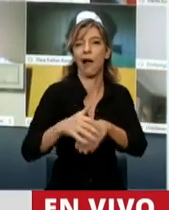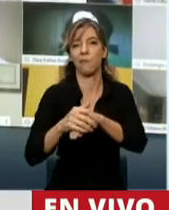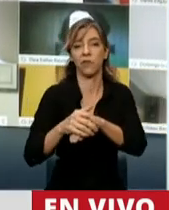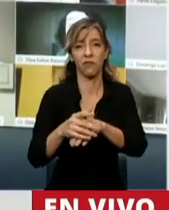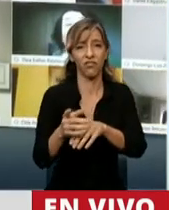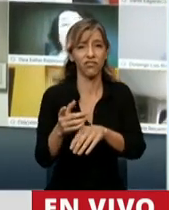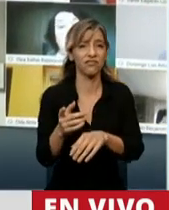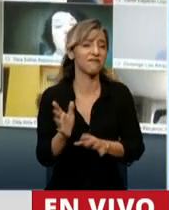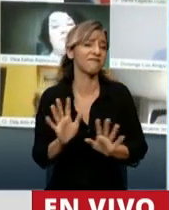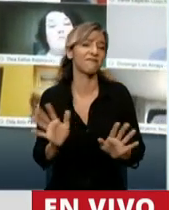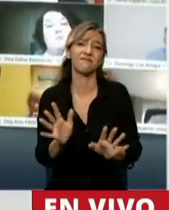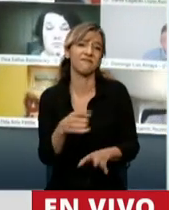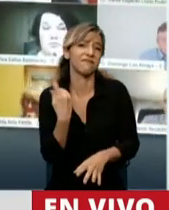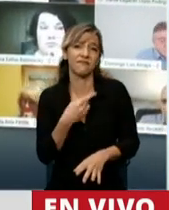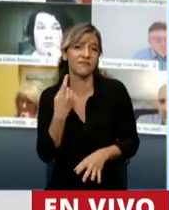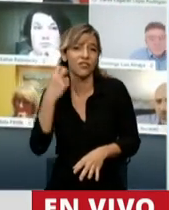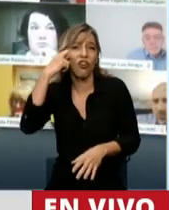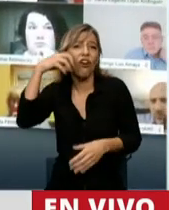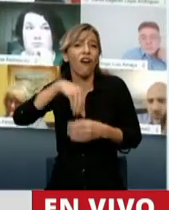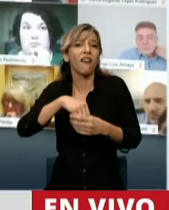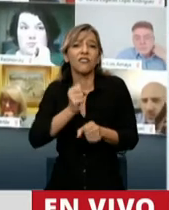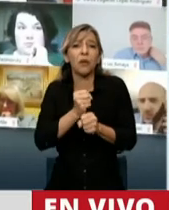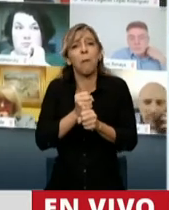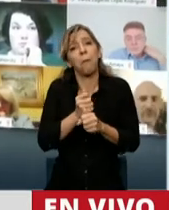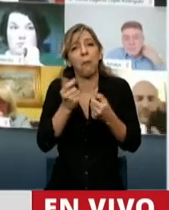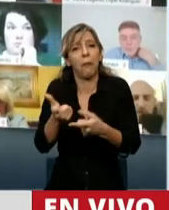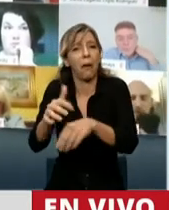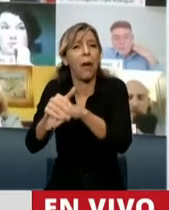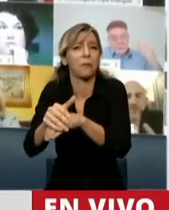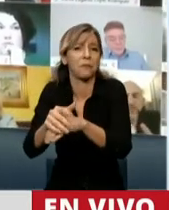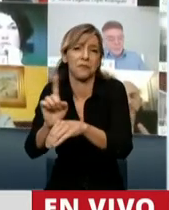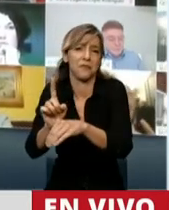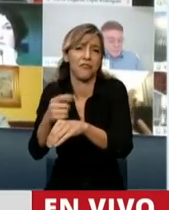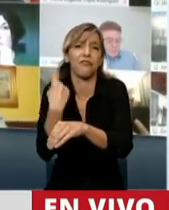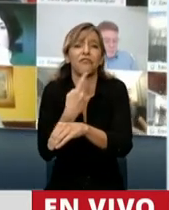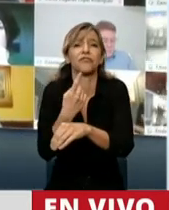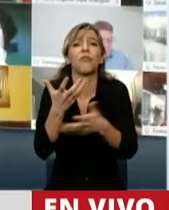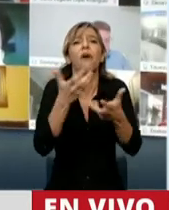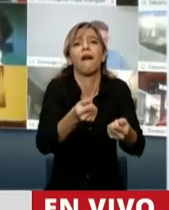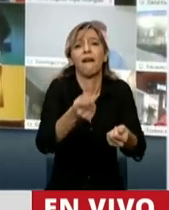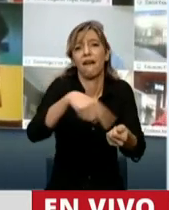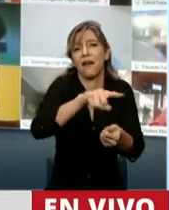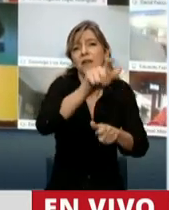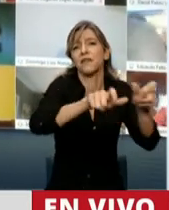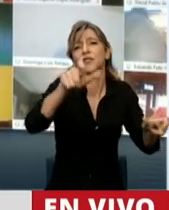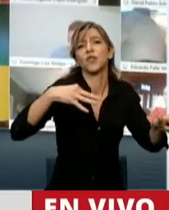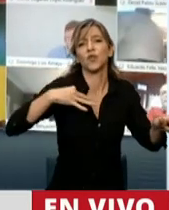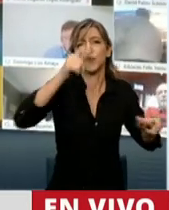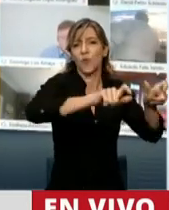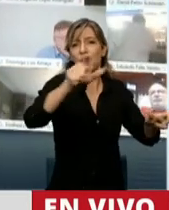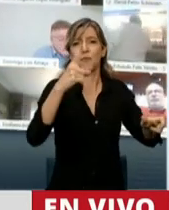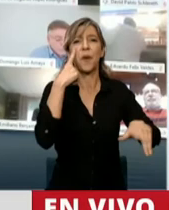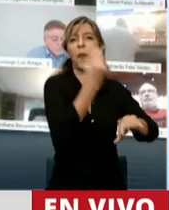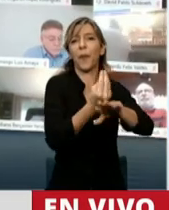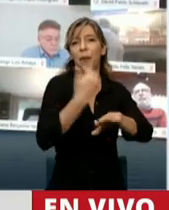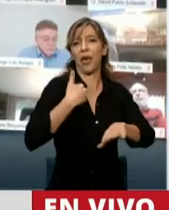Congreso que hacer leyes a medida de ningún amigo. Nosotros tenemos que ayudar al ciudadano de a pie, tenemos que ponernos de parte del ciudadano. Por